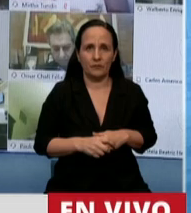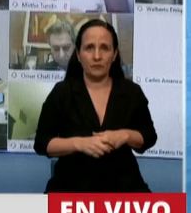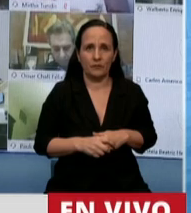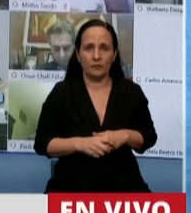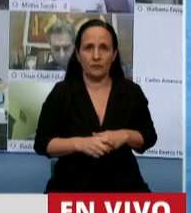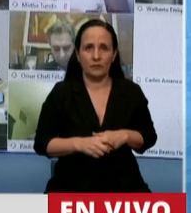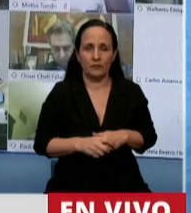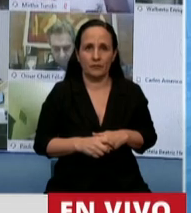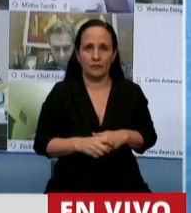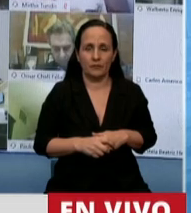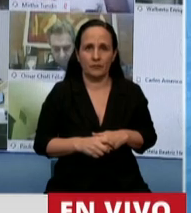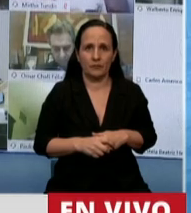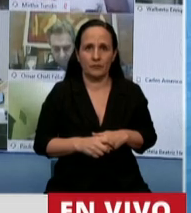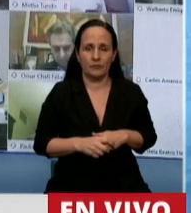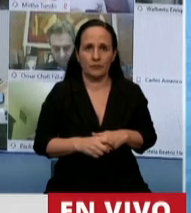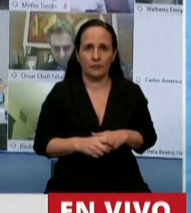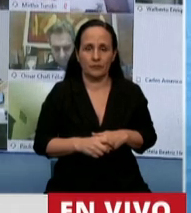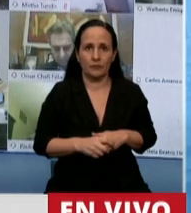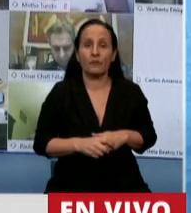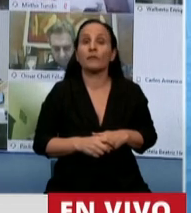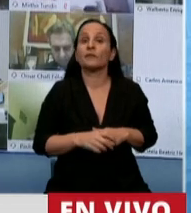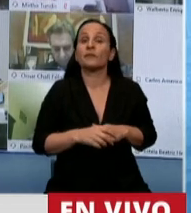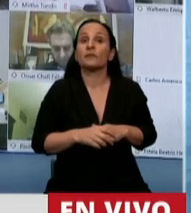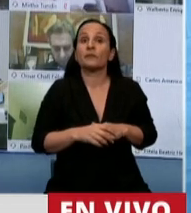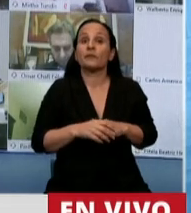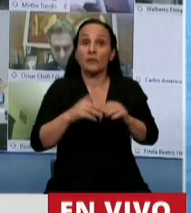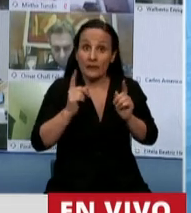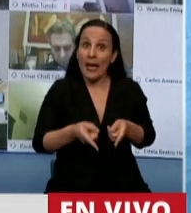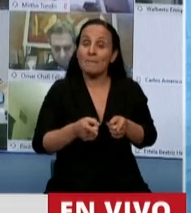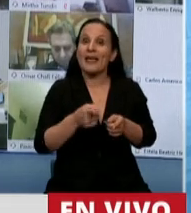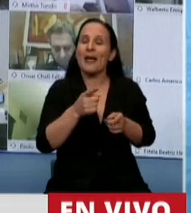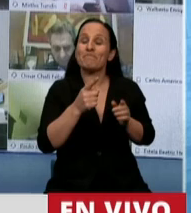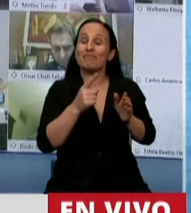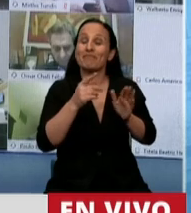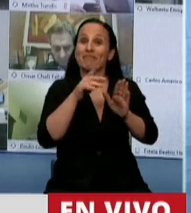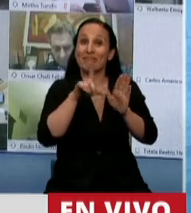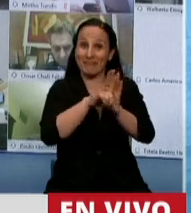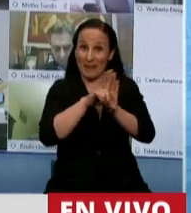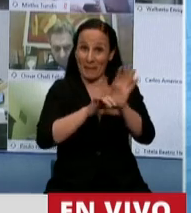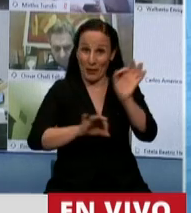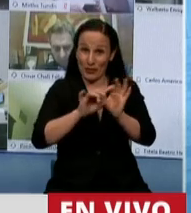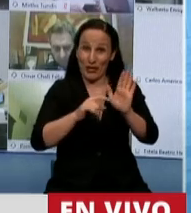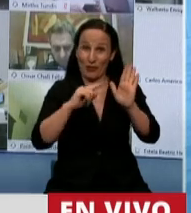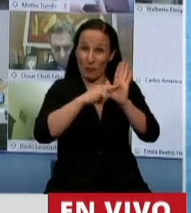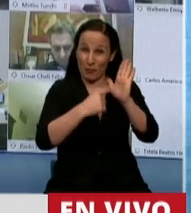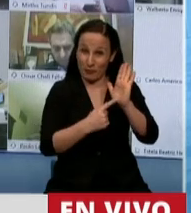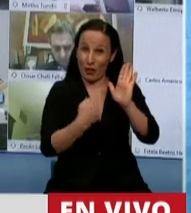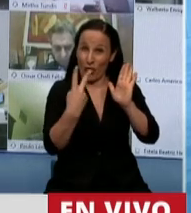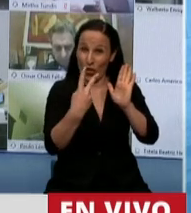hubo modificaciones en dos artículos de